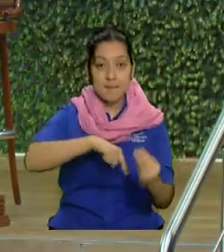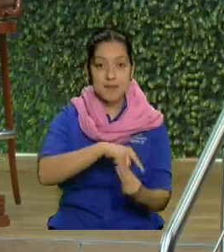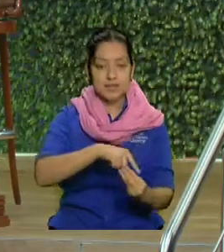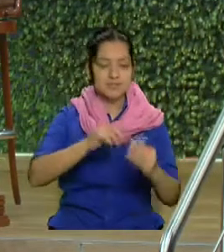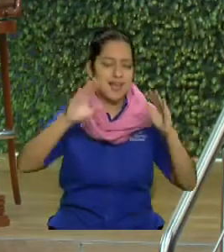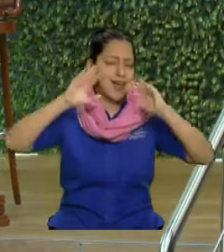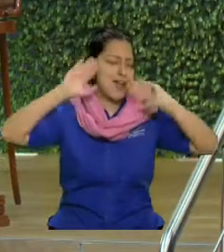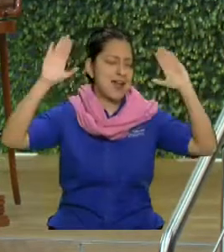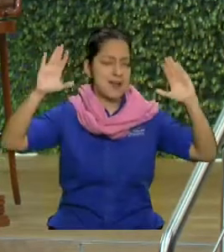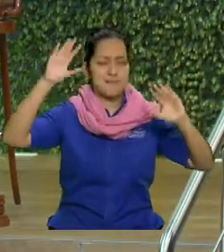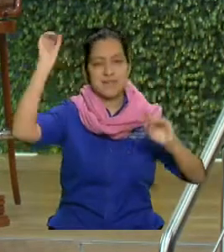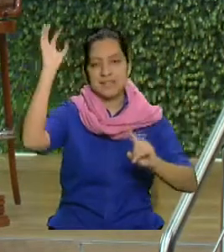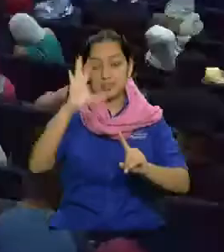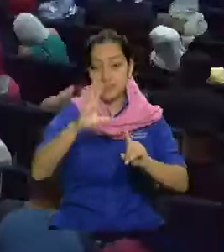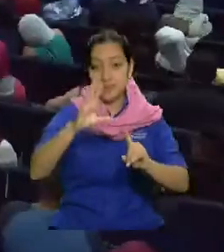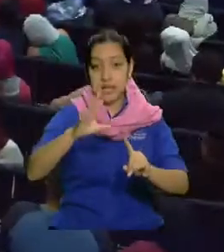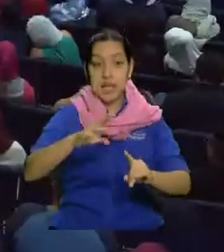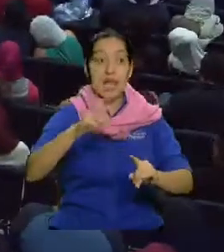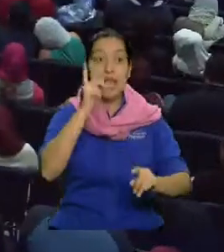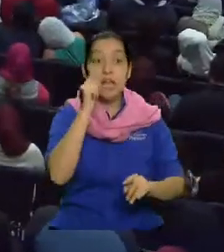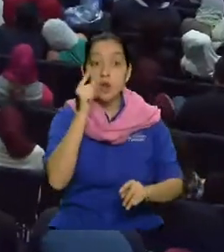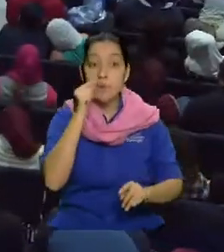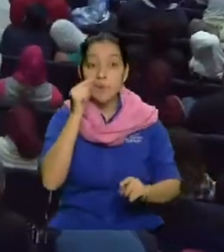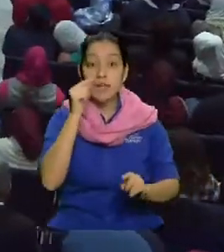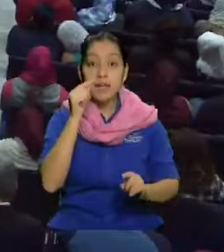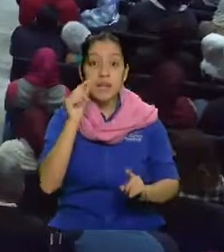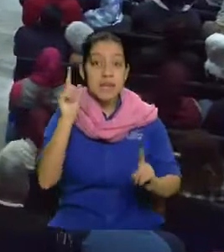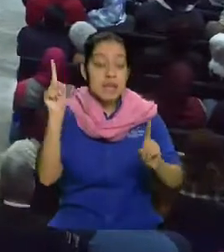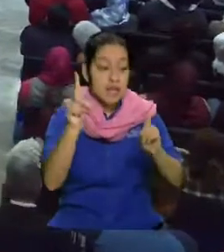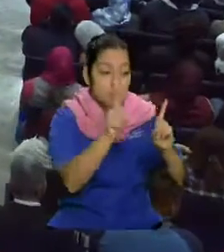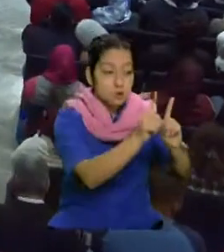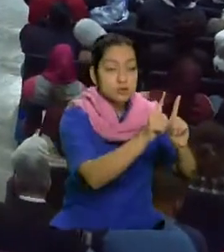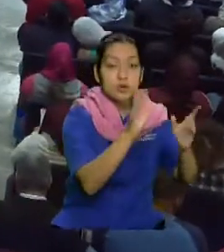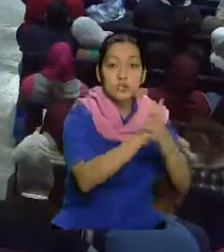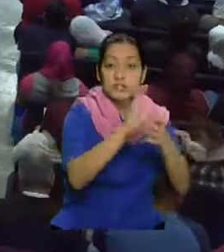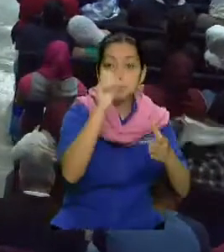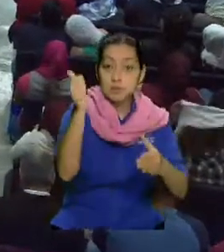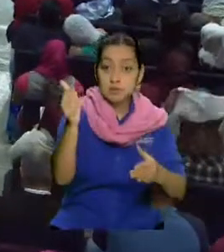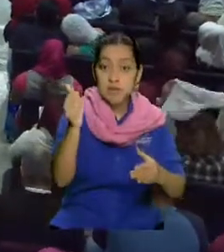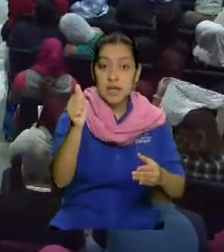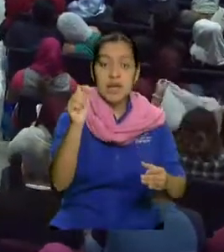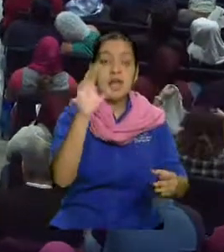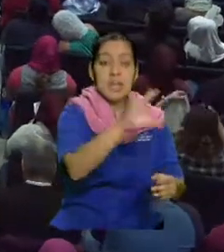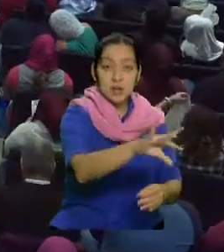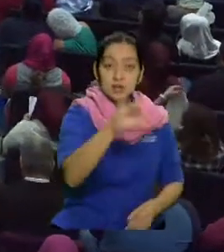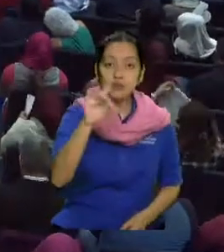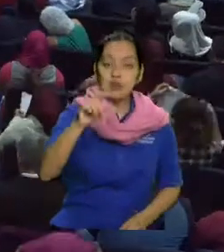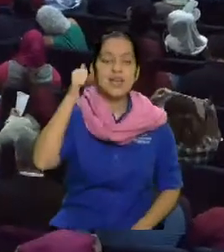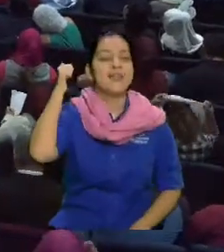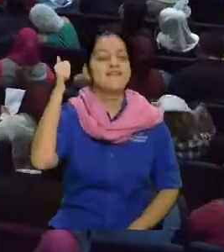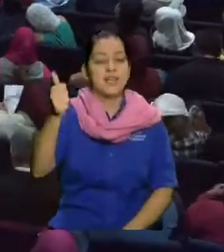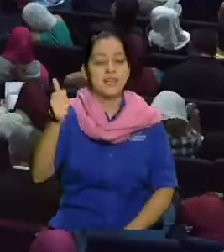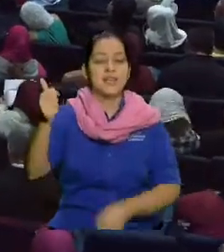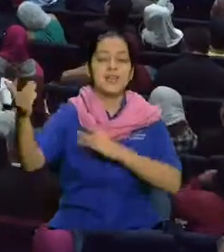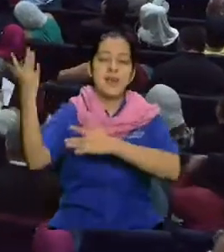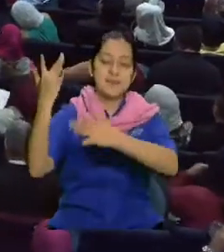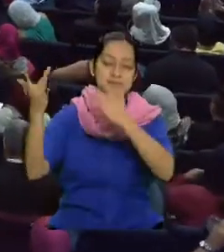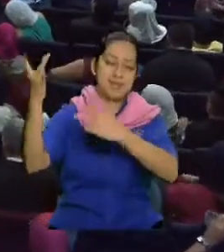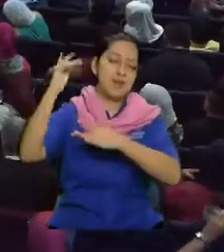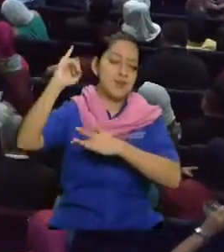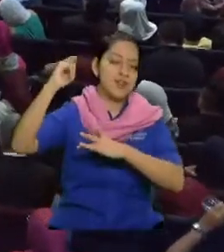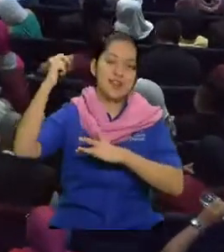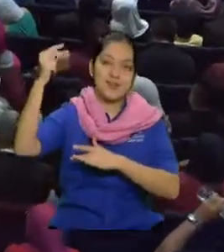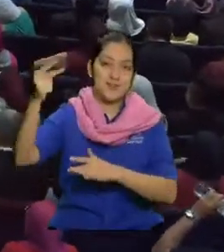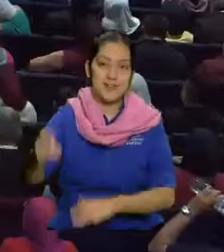El que halló esposa, halló el bien y la benevolencia de Jehová. Ah,